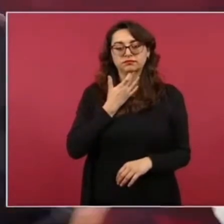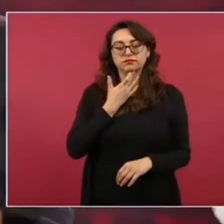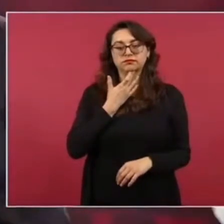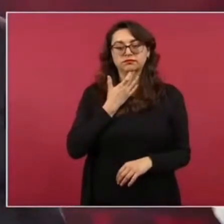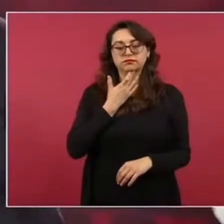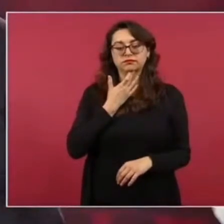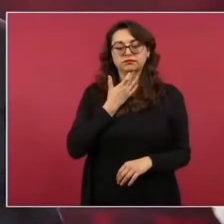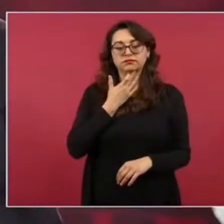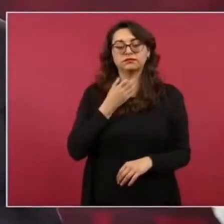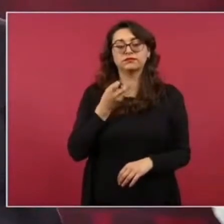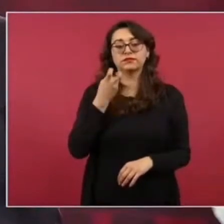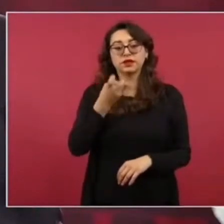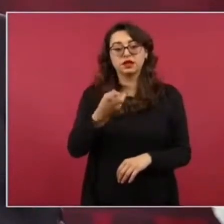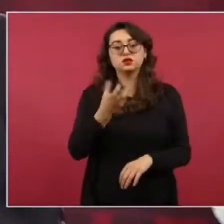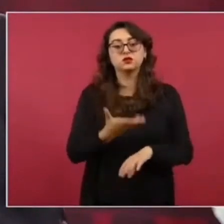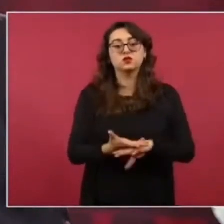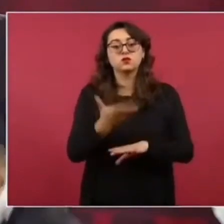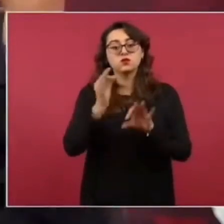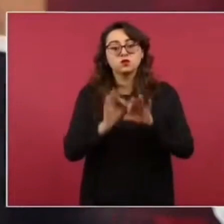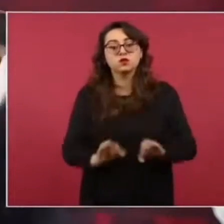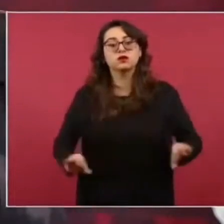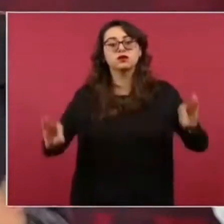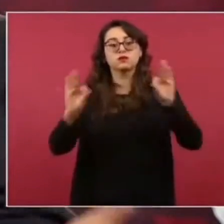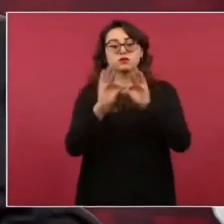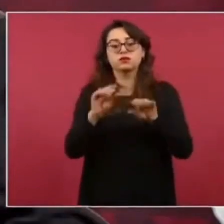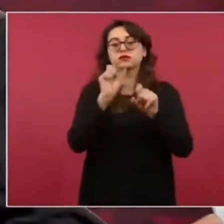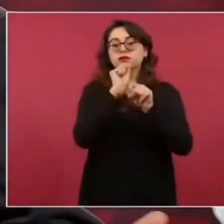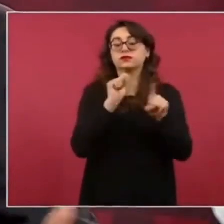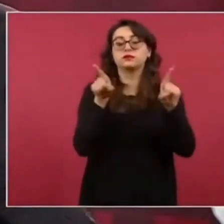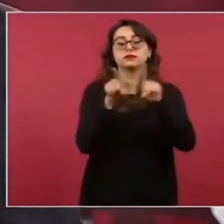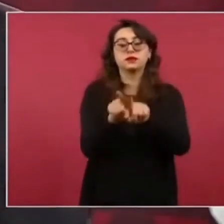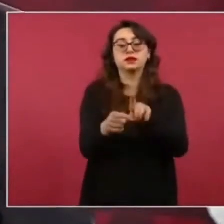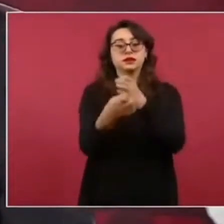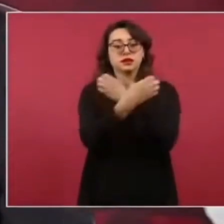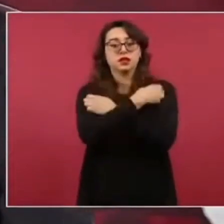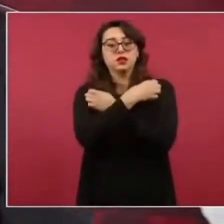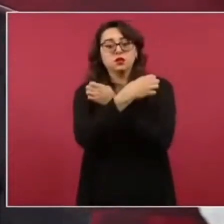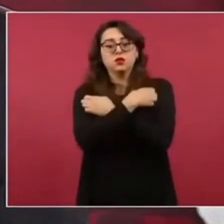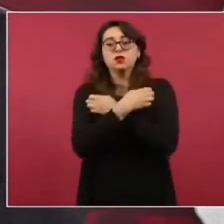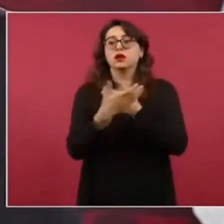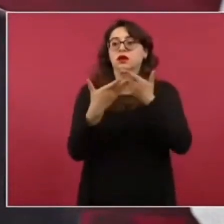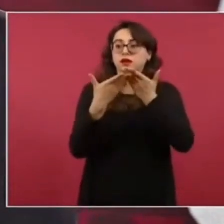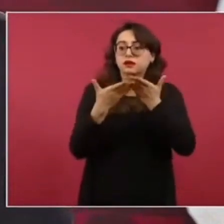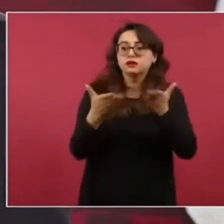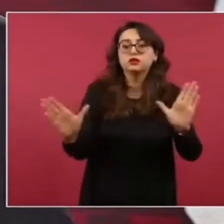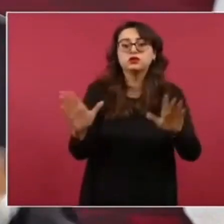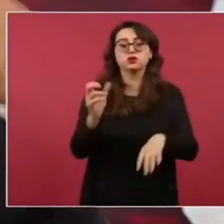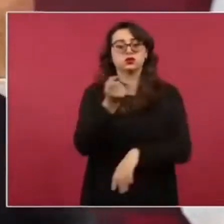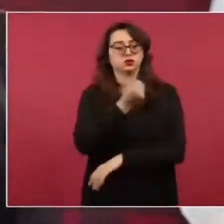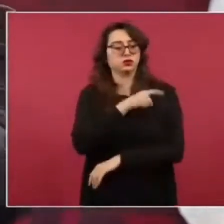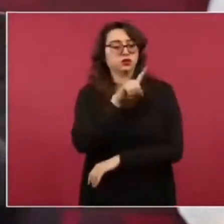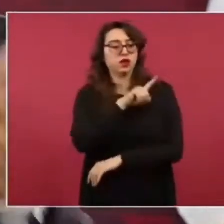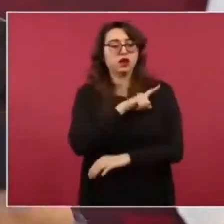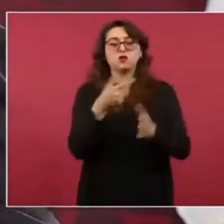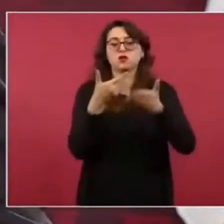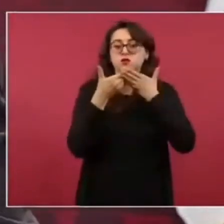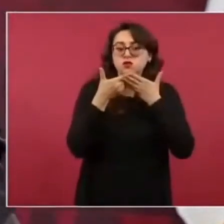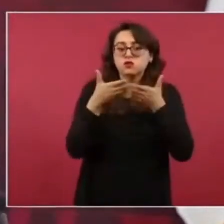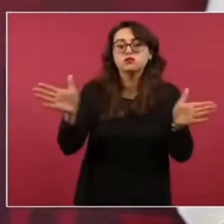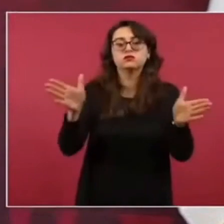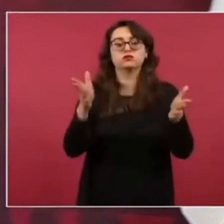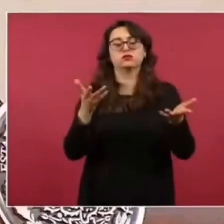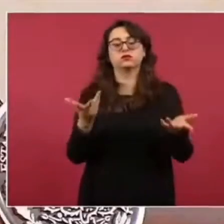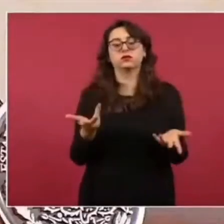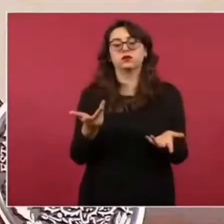pública y salud pública y atención a los